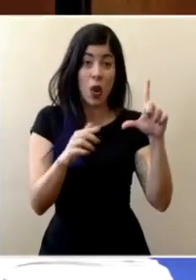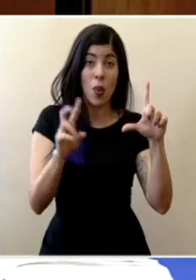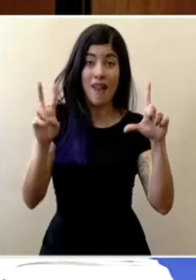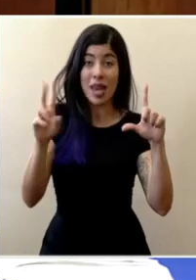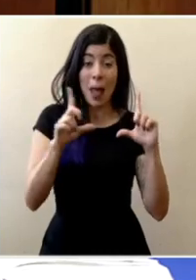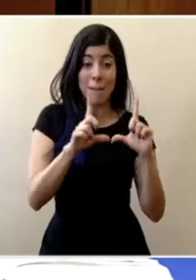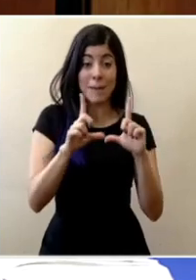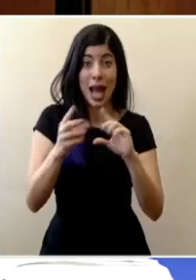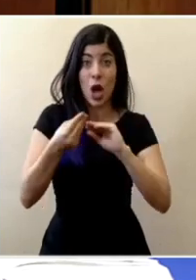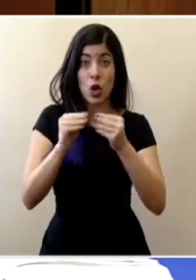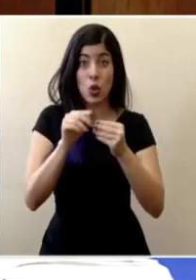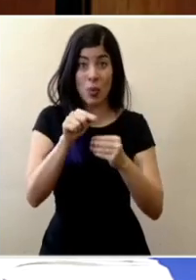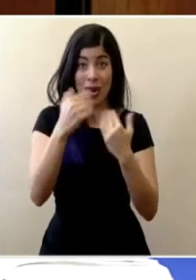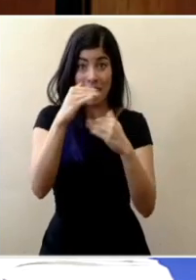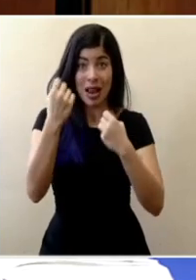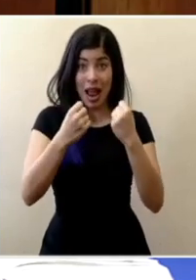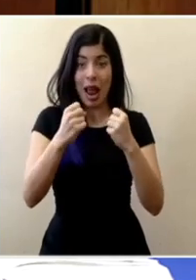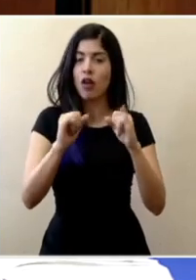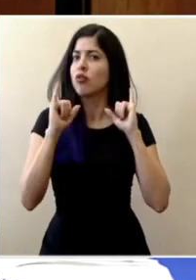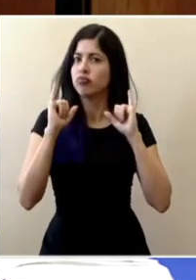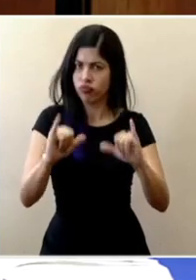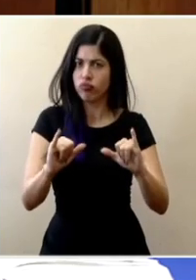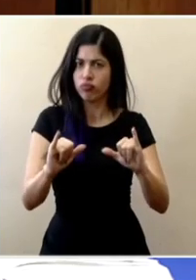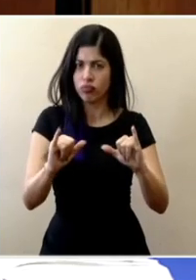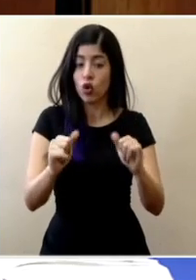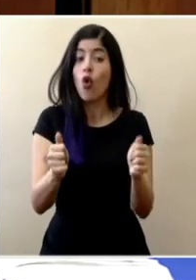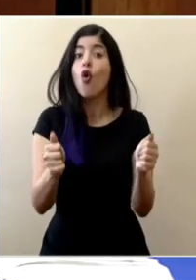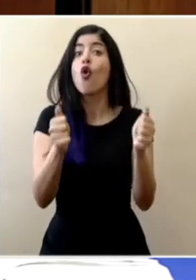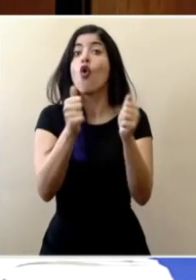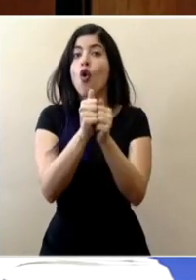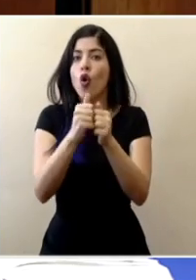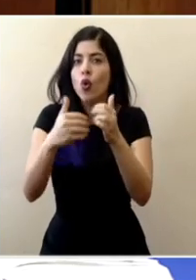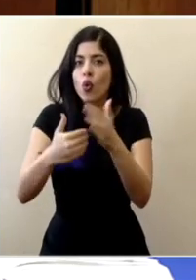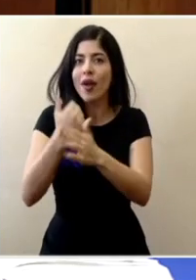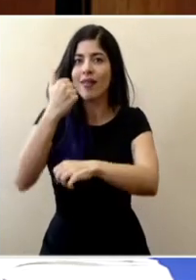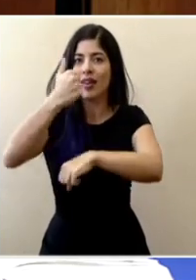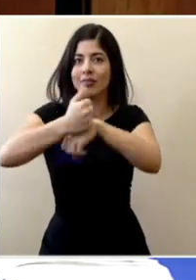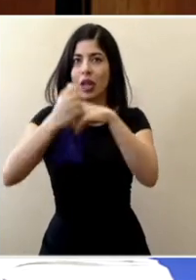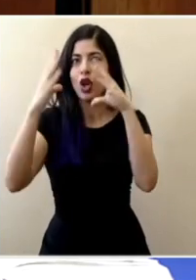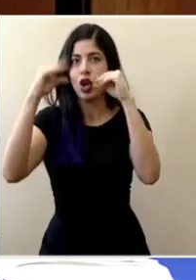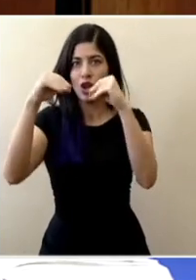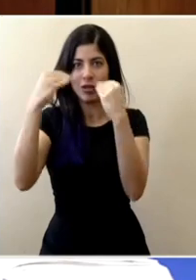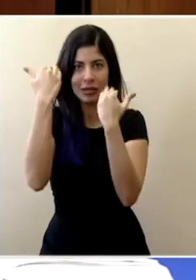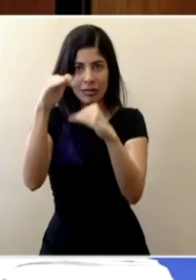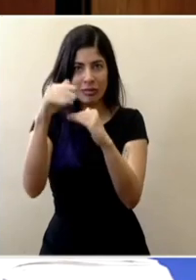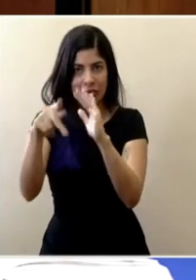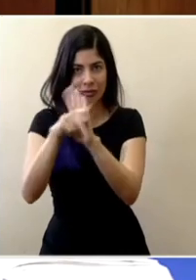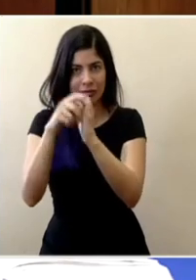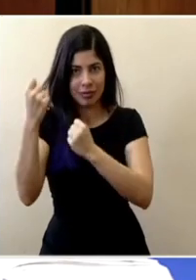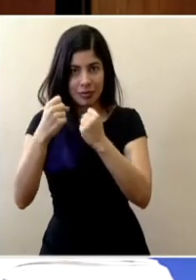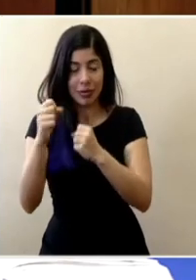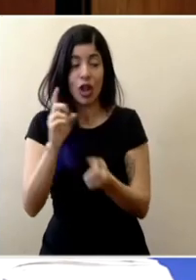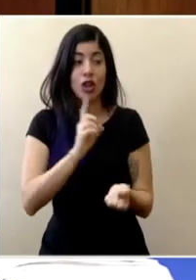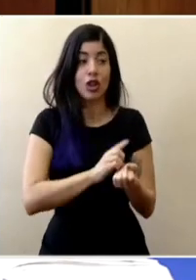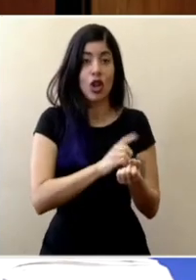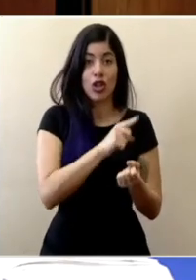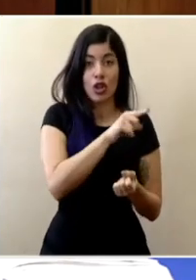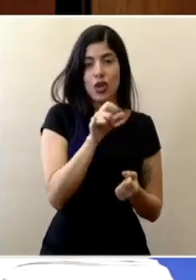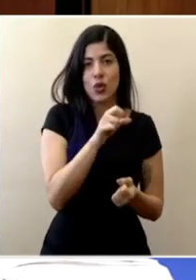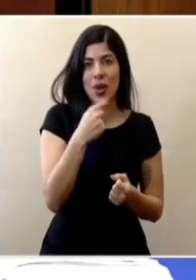a viernes por número de placa se mantiene junto con la nocturna la idea es evitar como bien lo ha dicho el doctor Salas